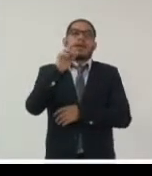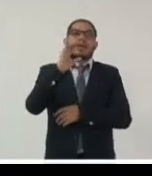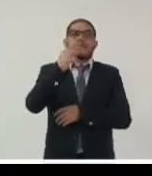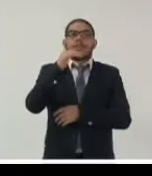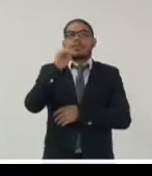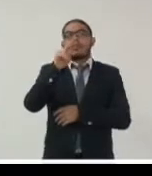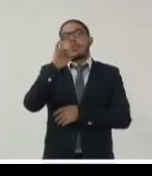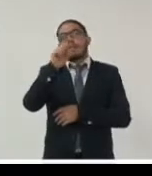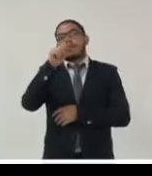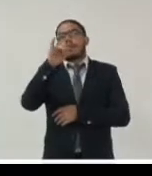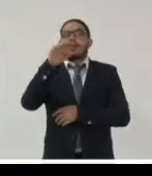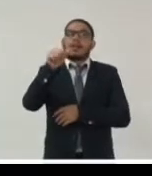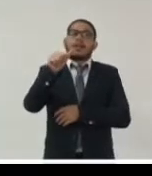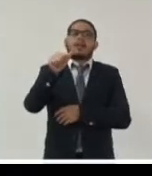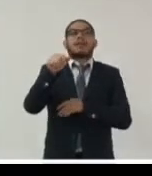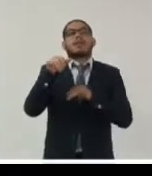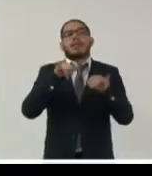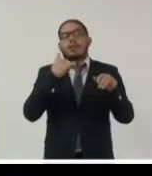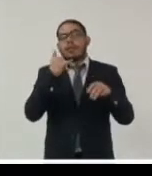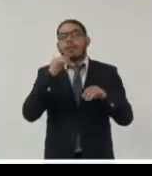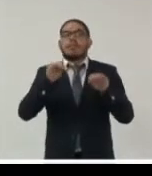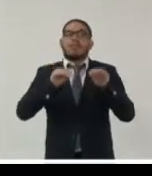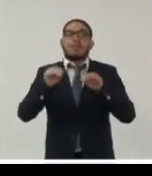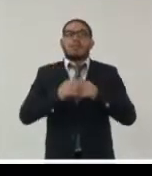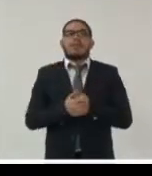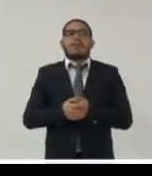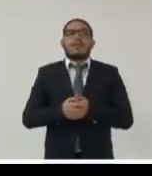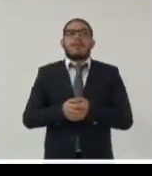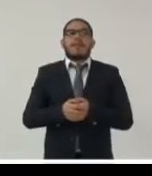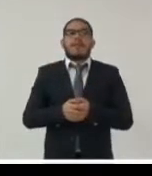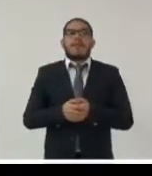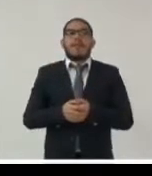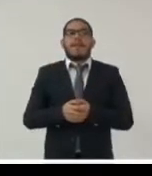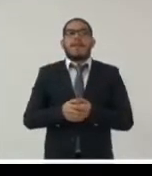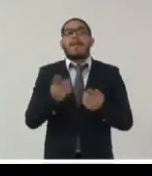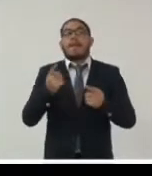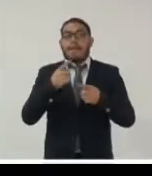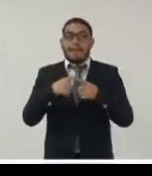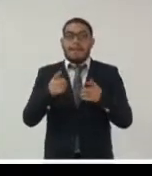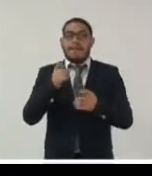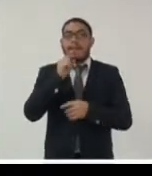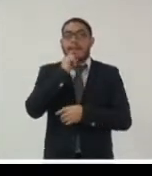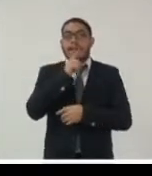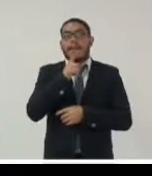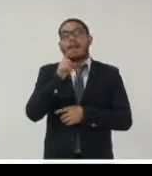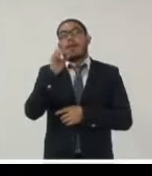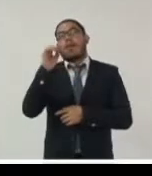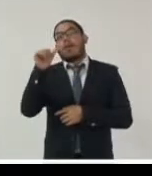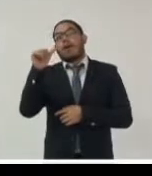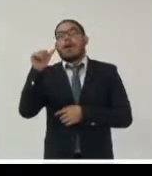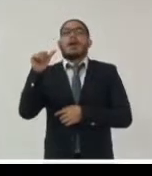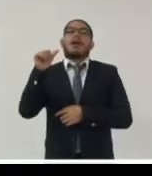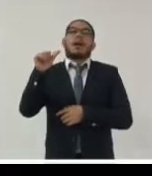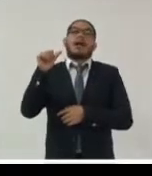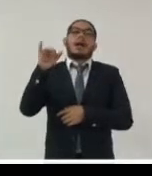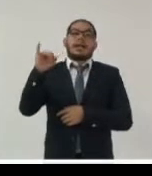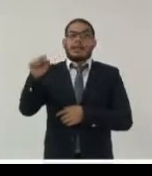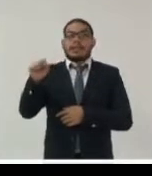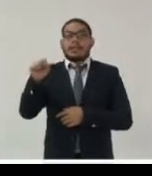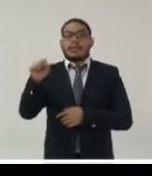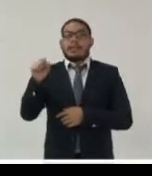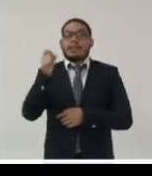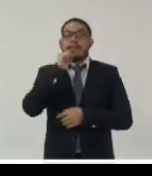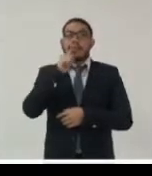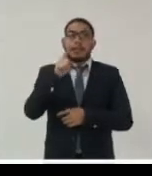final pues deben de ser archivados en este ambiente o AIS y una plataforma